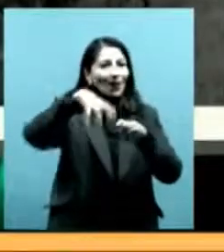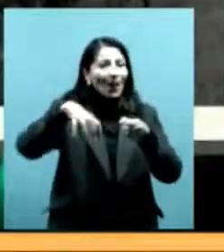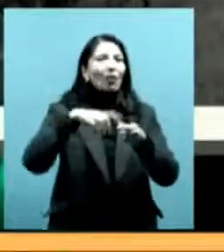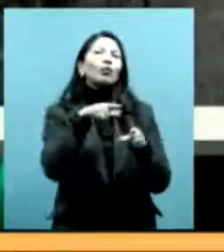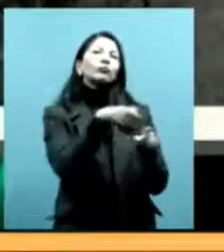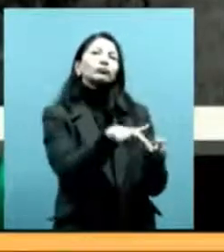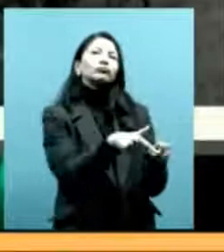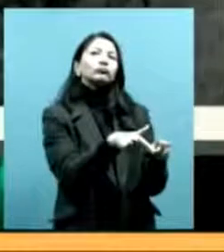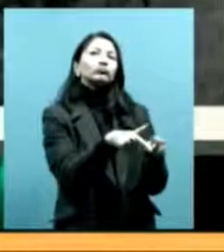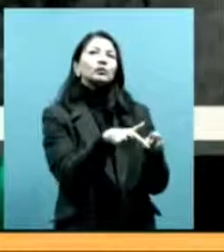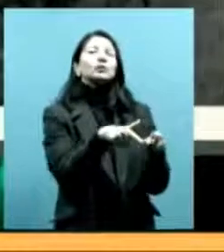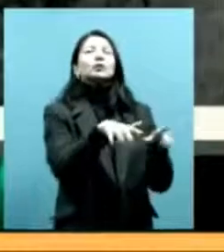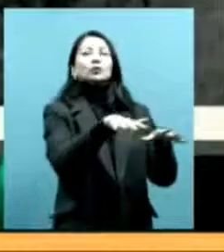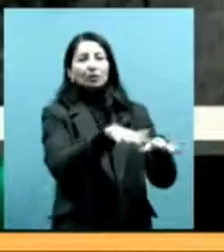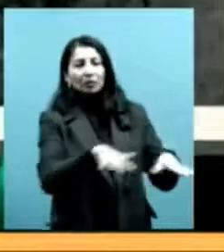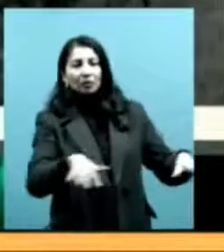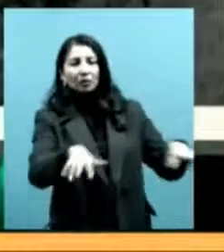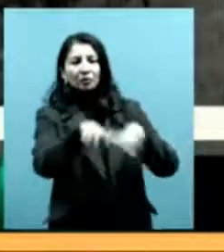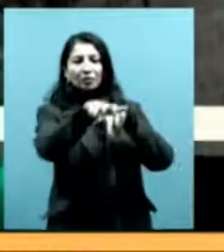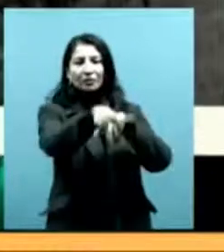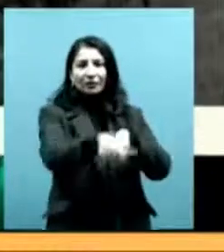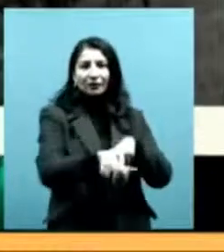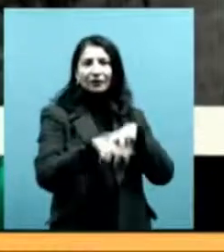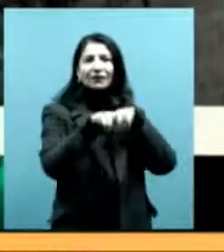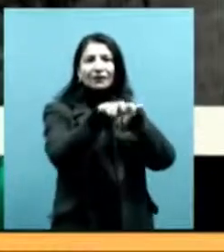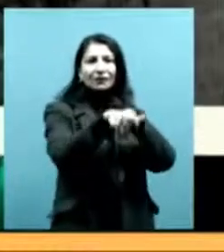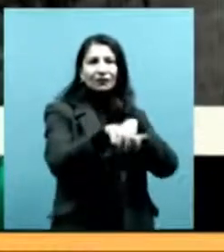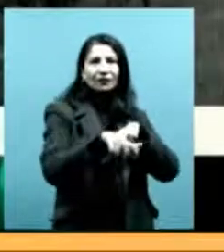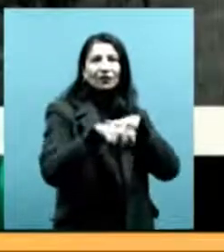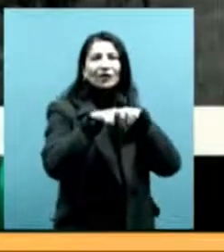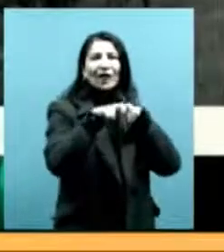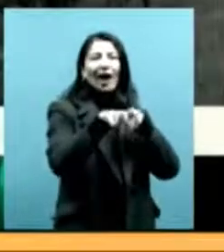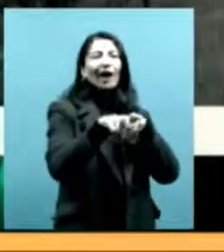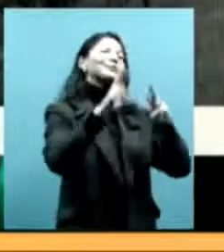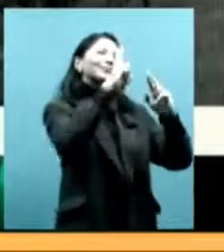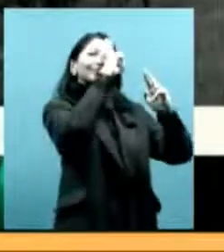aguadas, las aguadas son sumas a cárcel de la aguada, es cierto? Las aguadas,